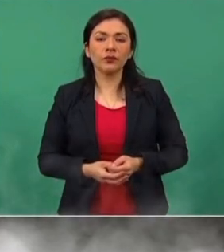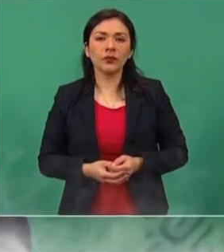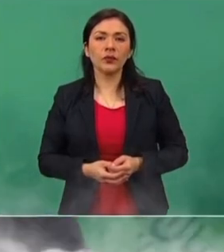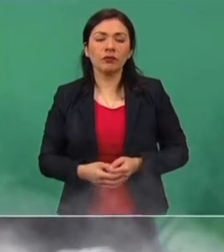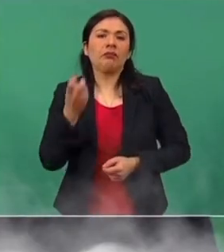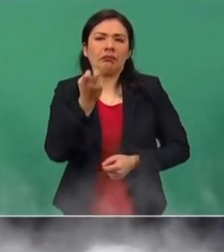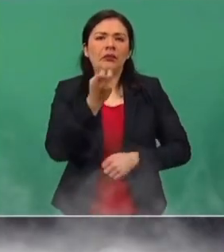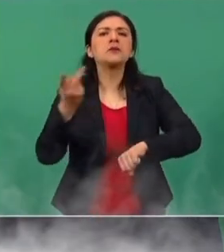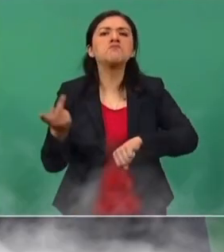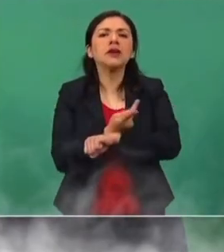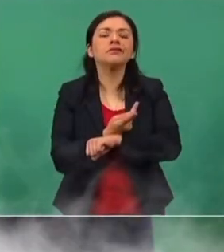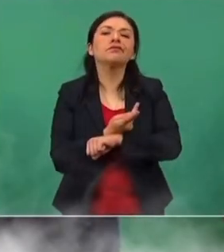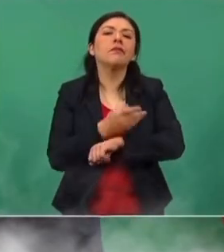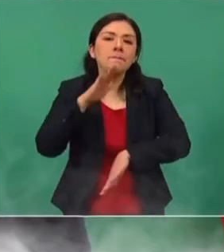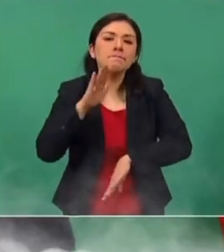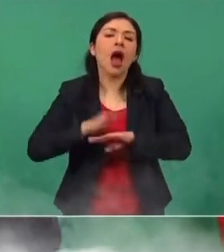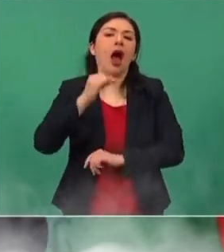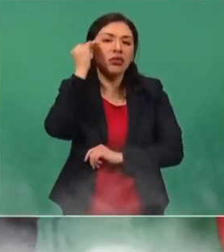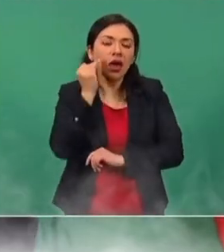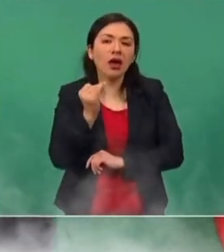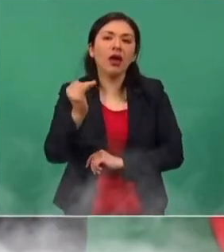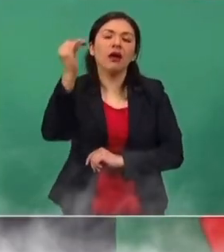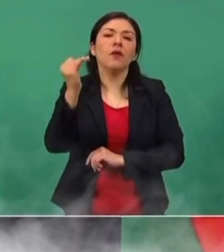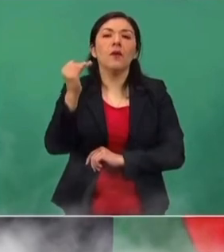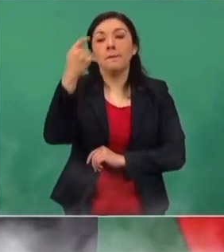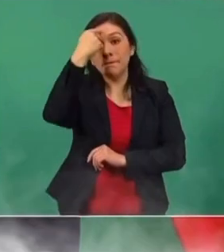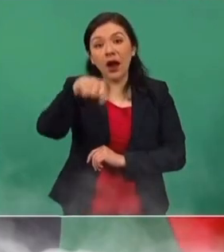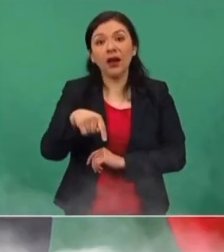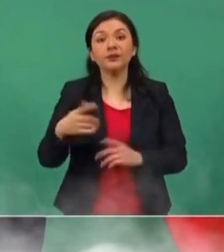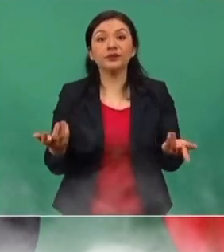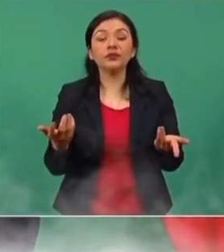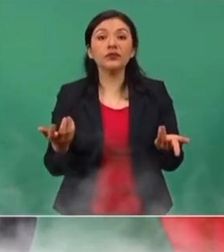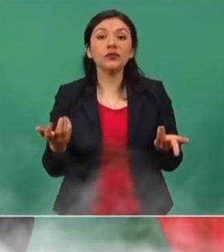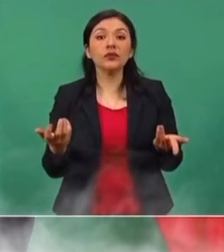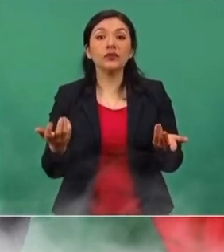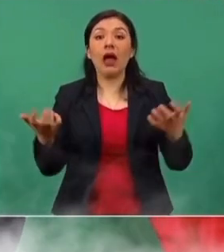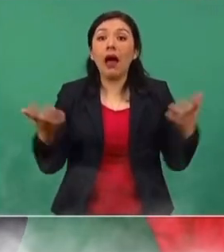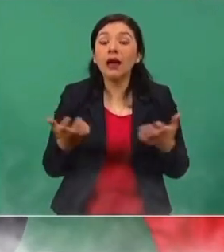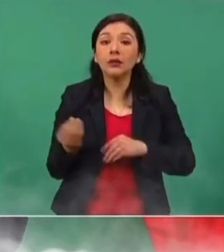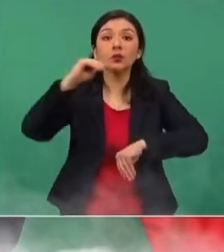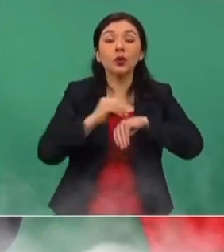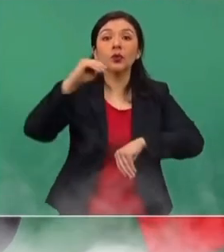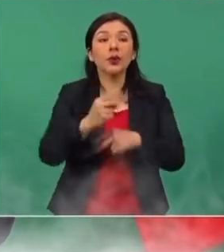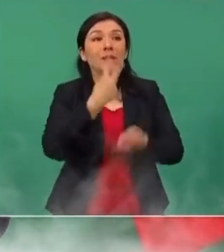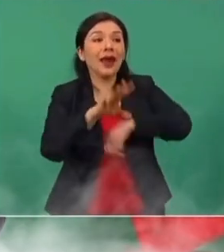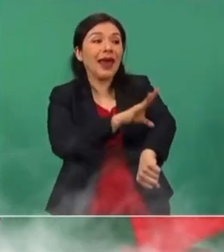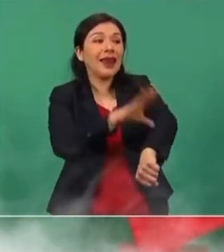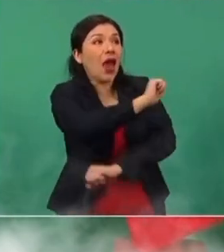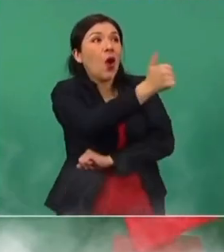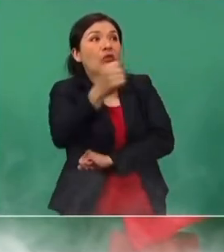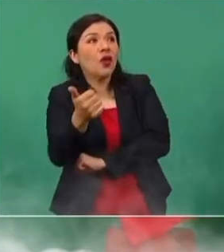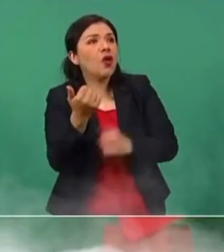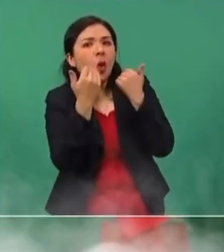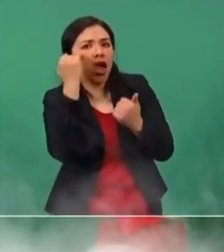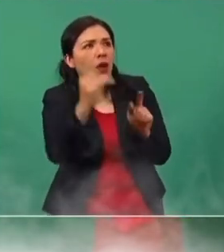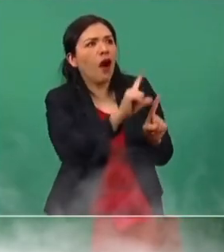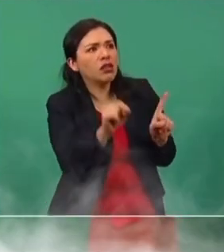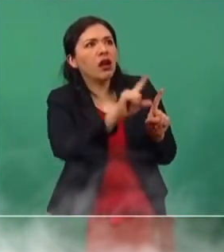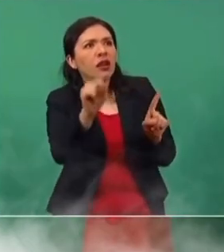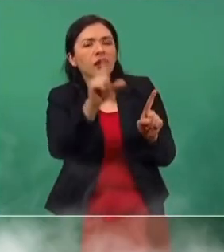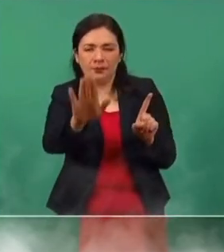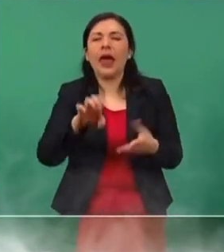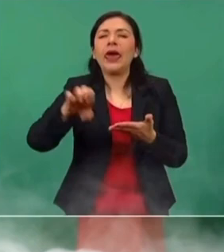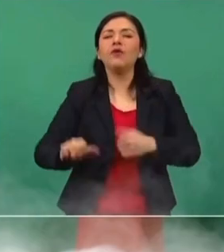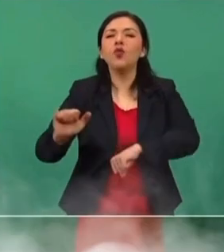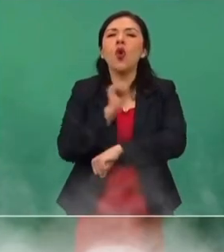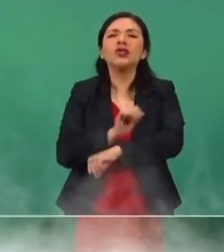pasando? Que hay una demora en la creación de las energías alternativas. Por ejemplo, los